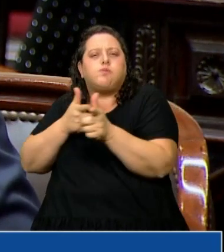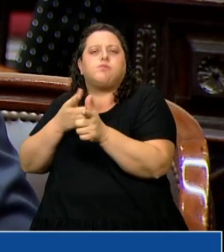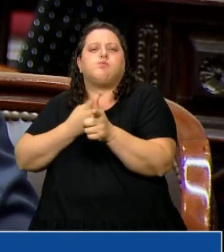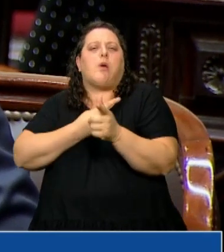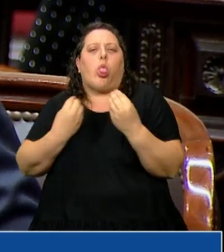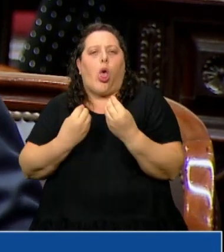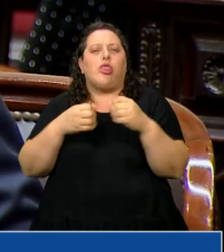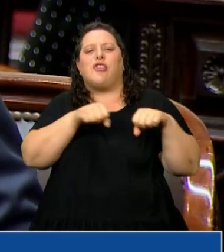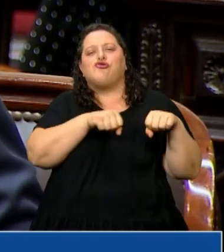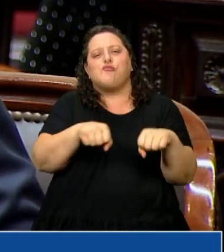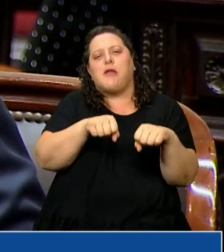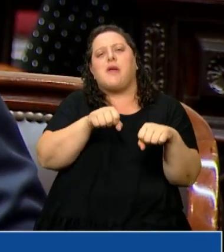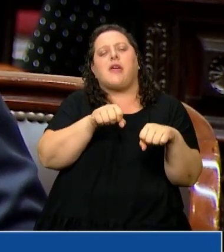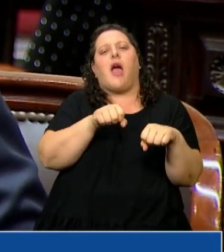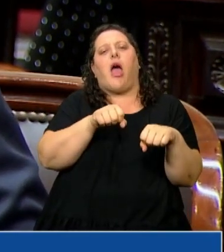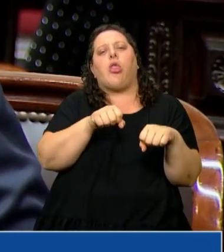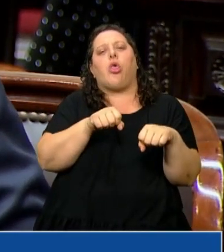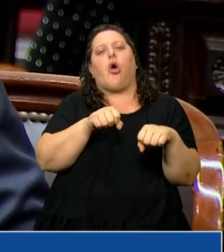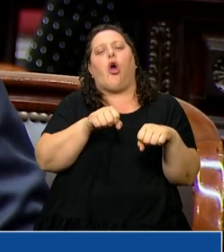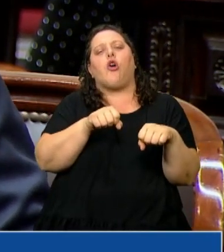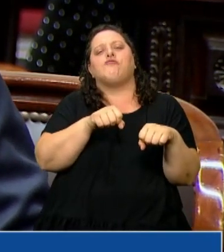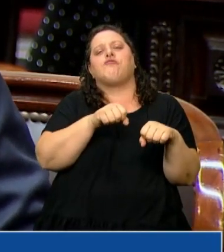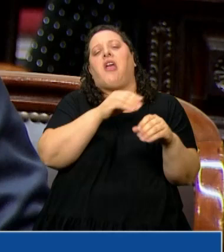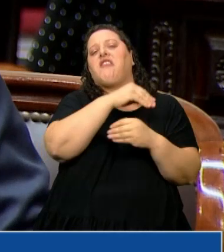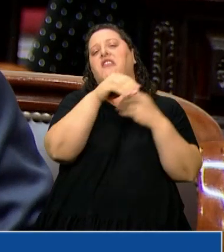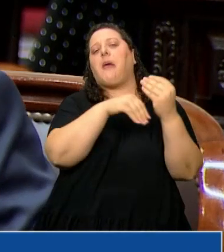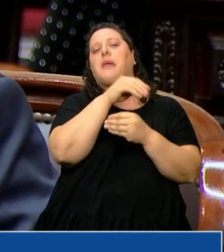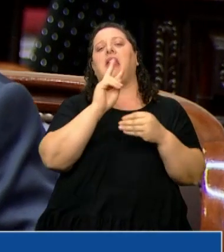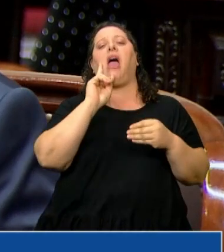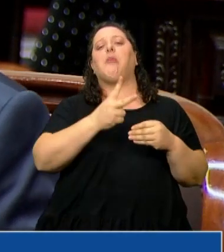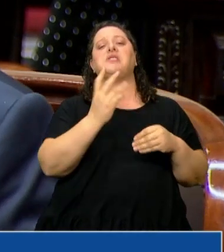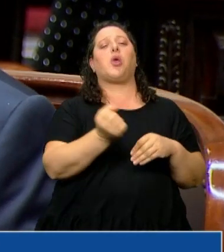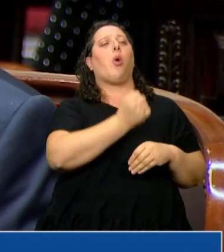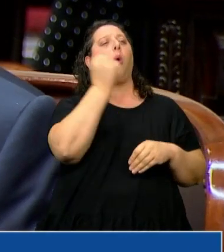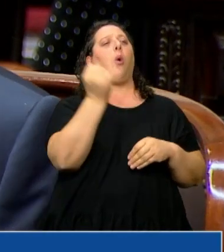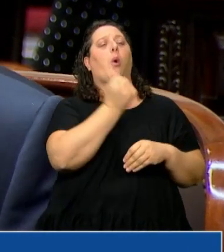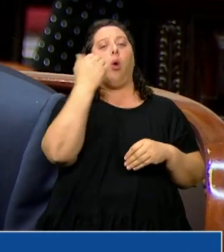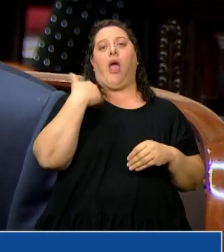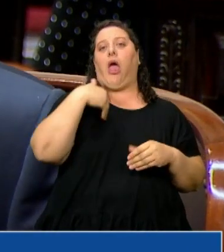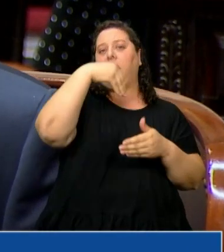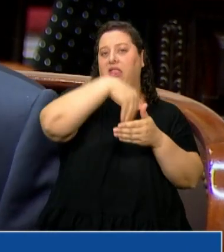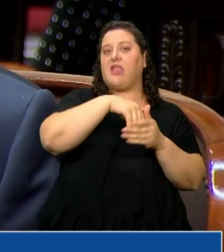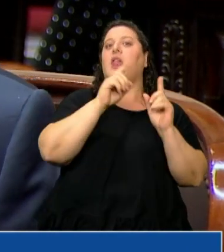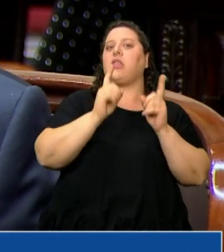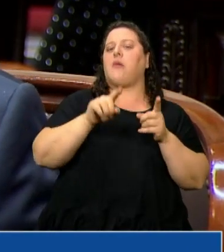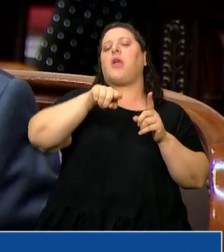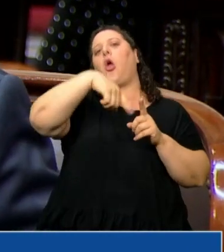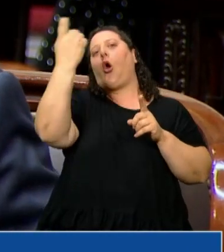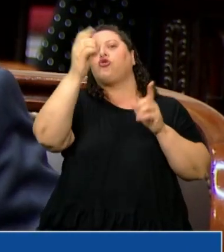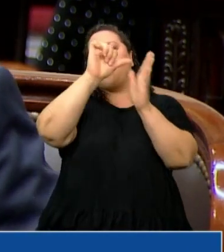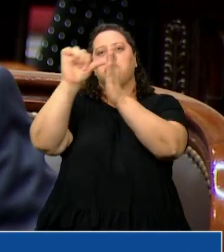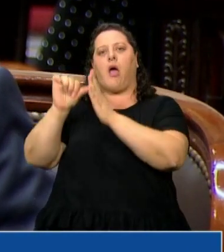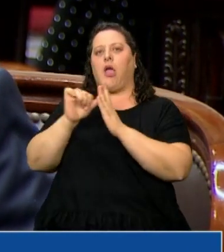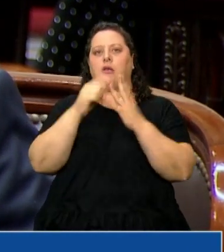al supermercado de una familia con un apellido relevante nacional como internacionalmente, hoy estamos